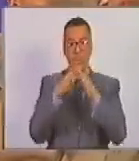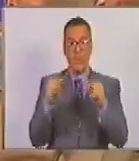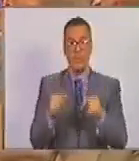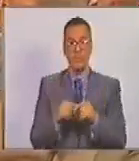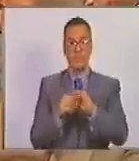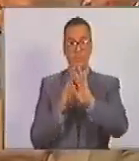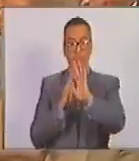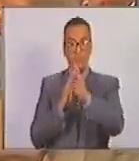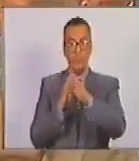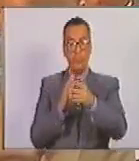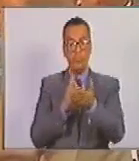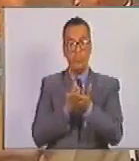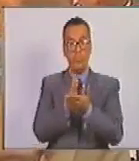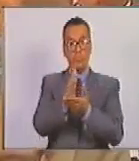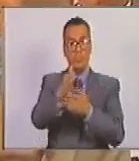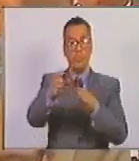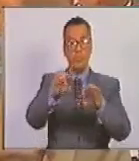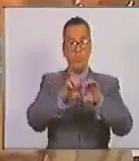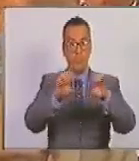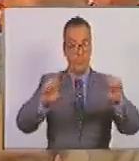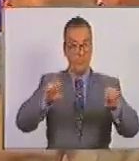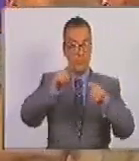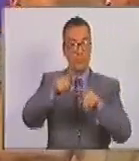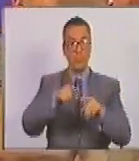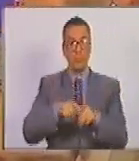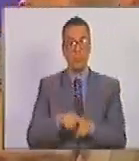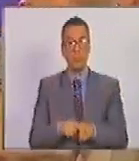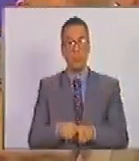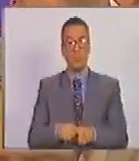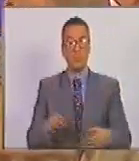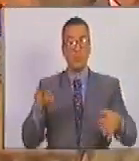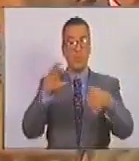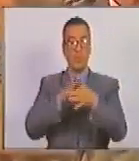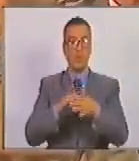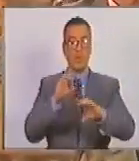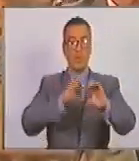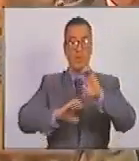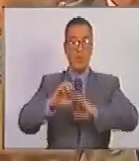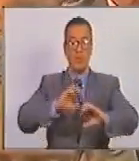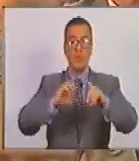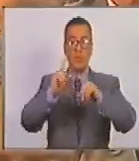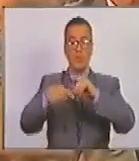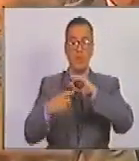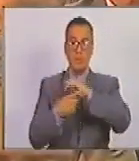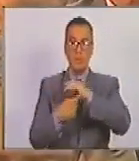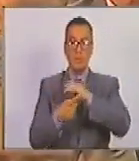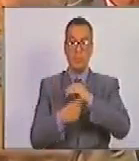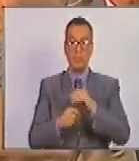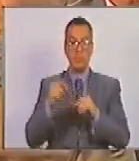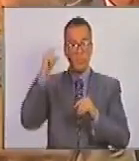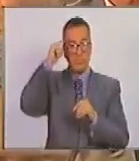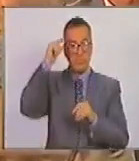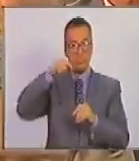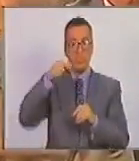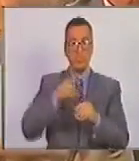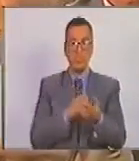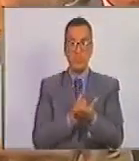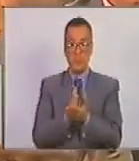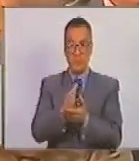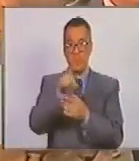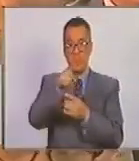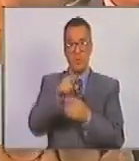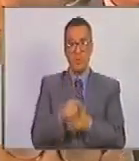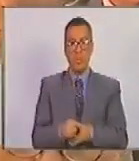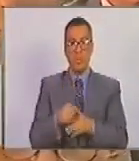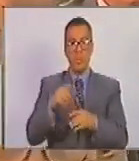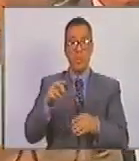líneas o corrientes educativas asociadas a lo científico y a lo tecnológico. Hoy día continúa allí